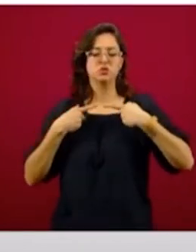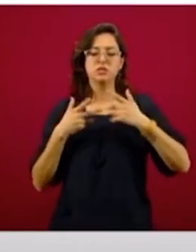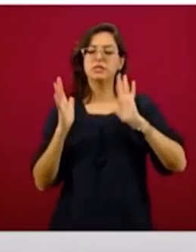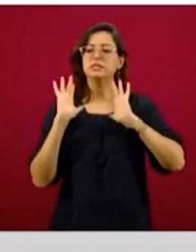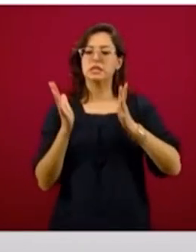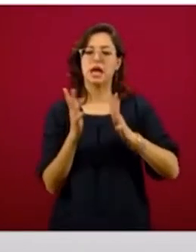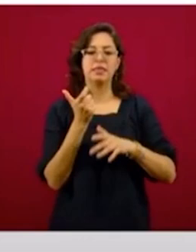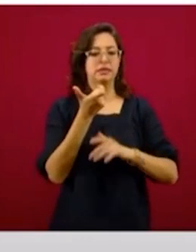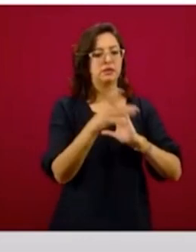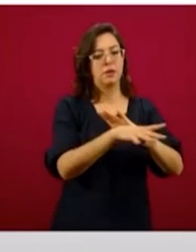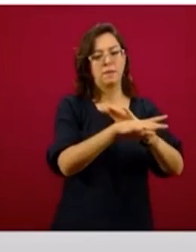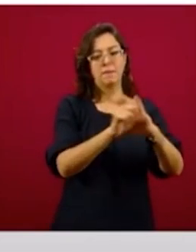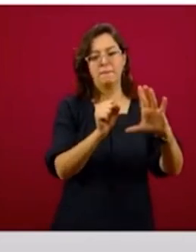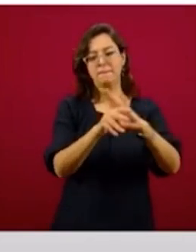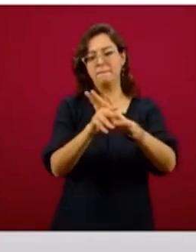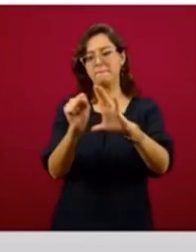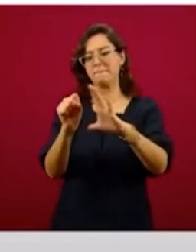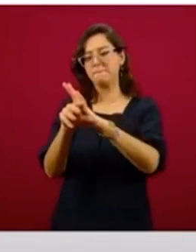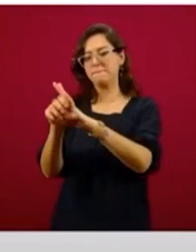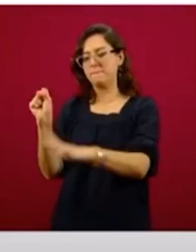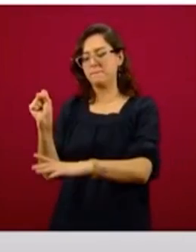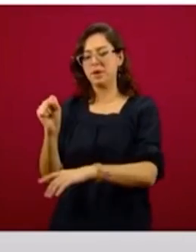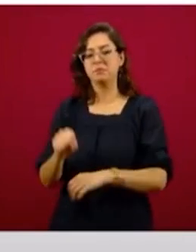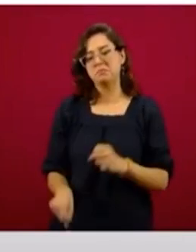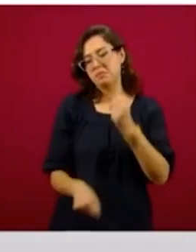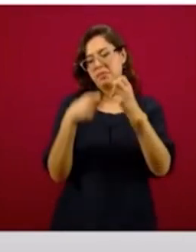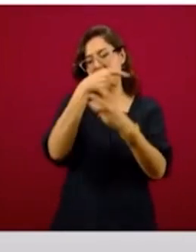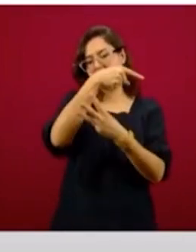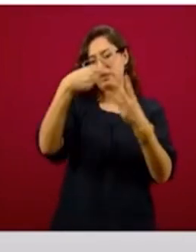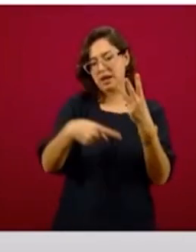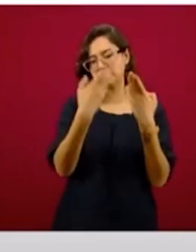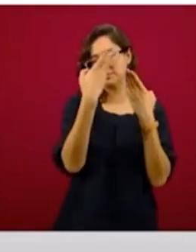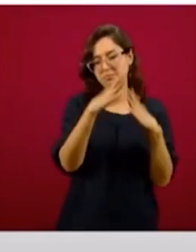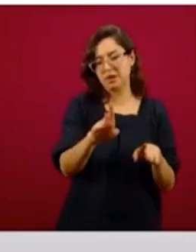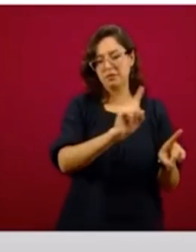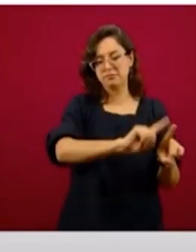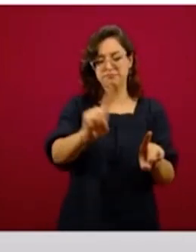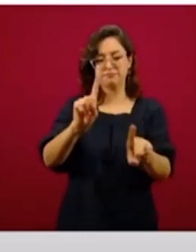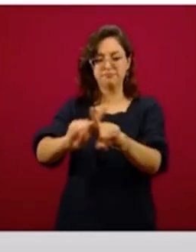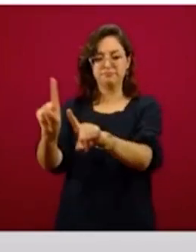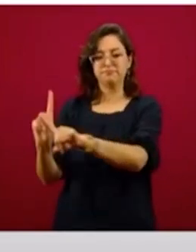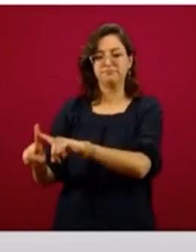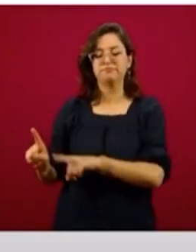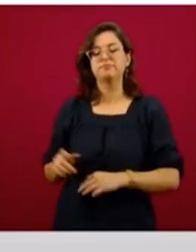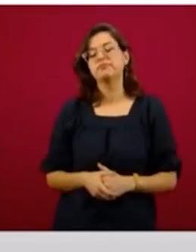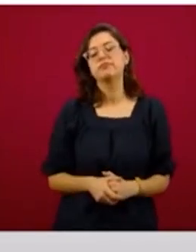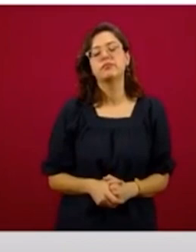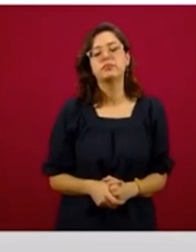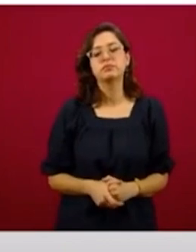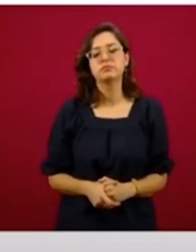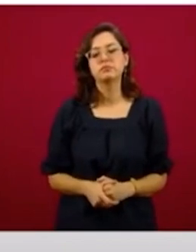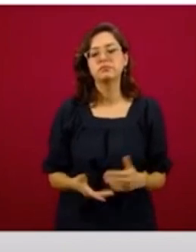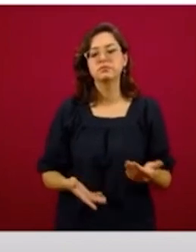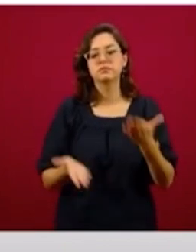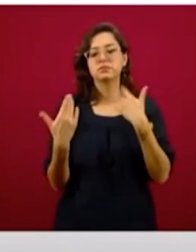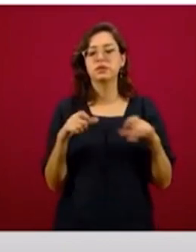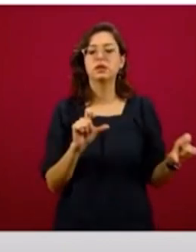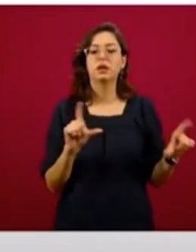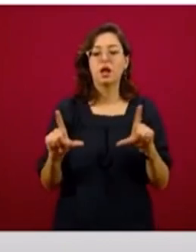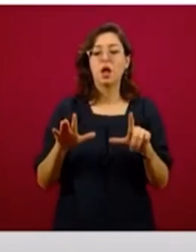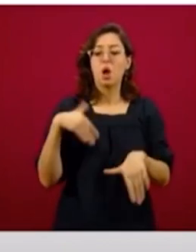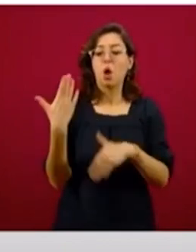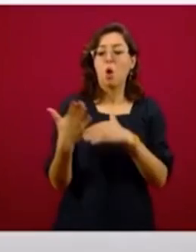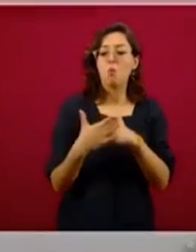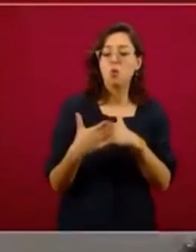cuentas con alguna de las tres instituciones que están apoyándonos en la entrega de los apoyos. La siguiente semana